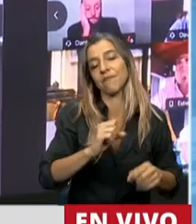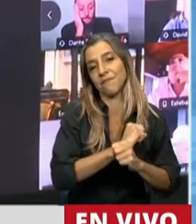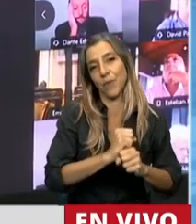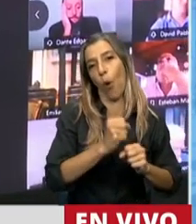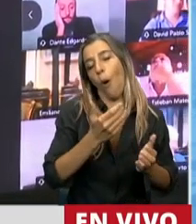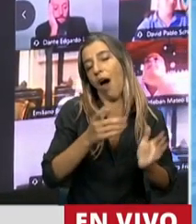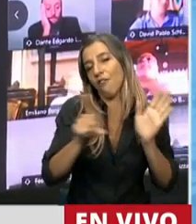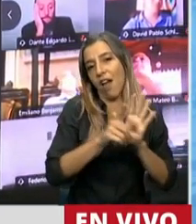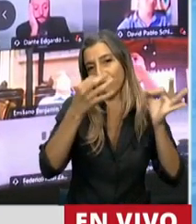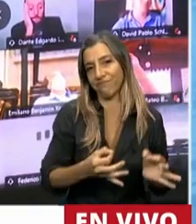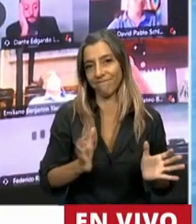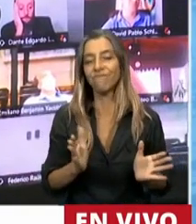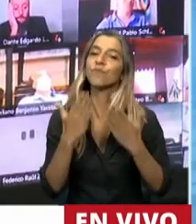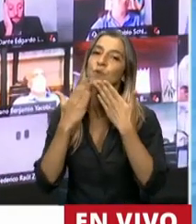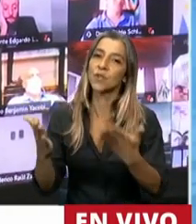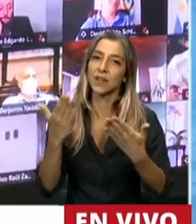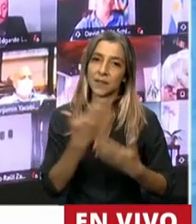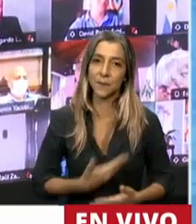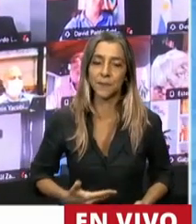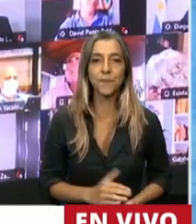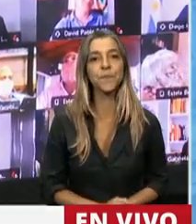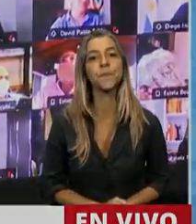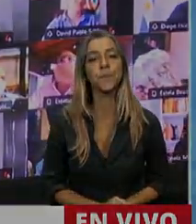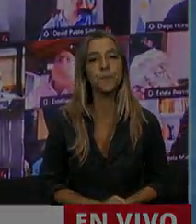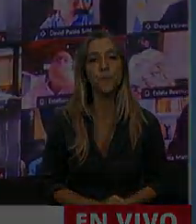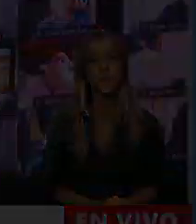Cámara. Muchas gracias, señor Presidente. Gracias, diputado. Gracias. Gracias.